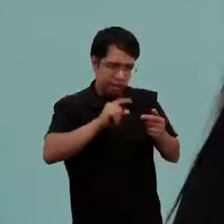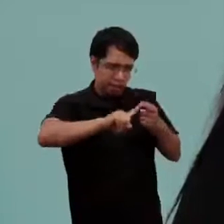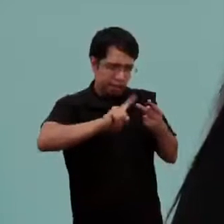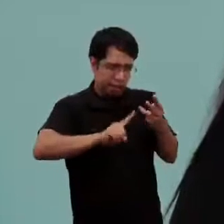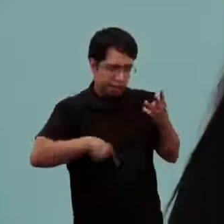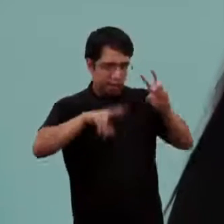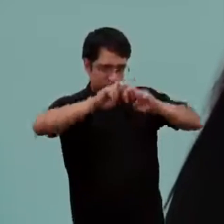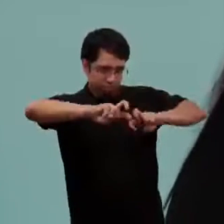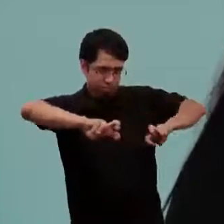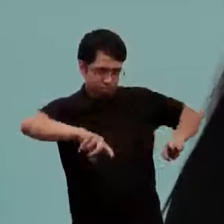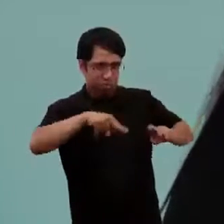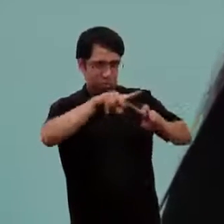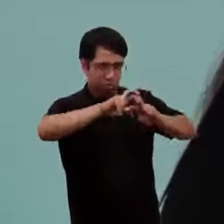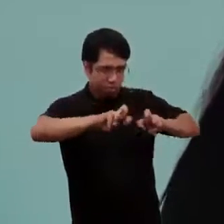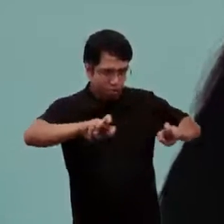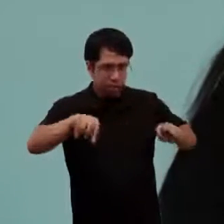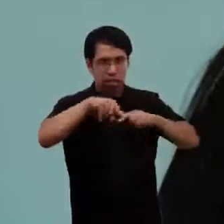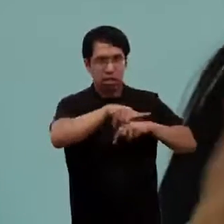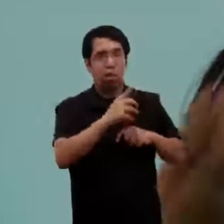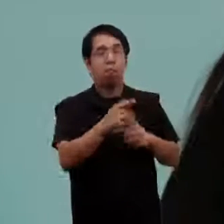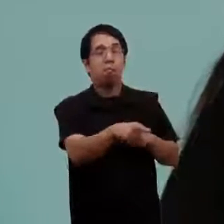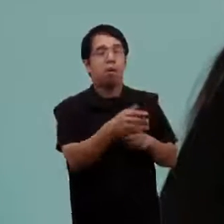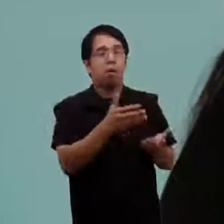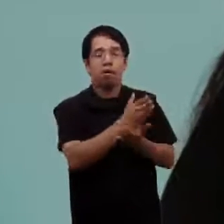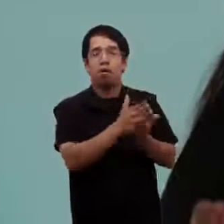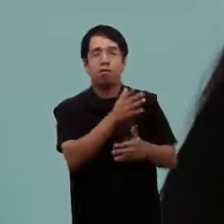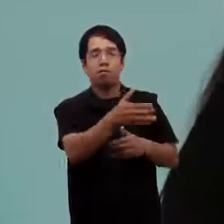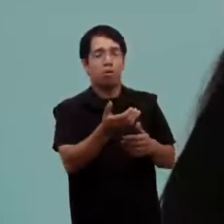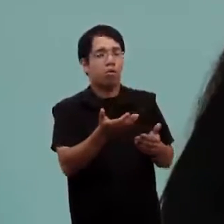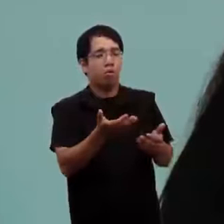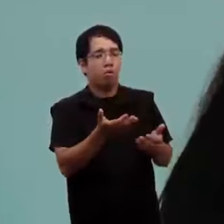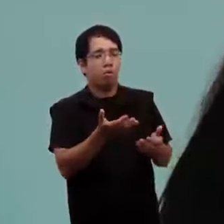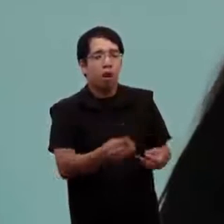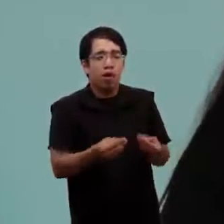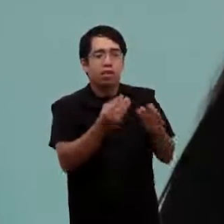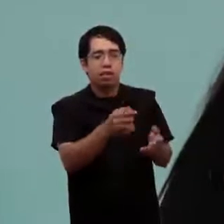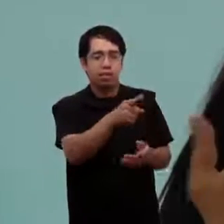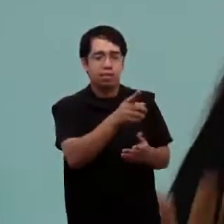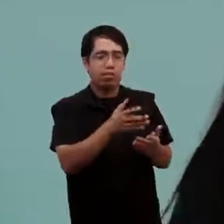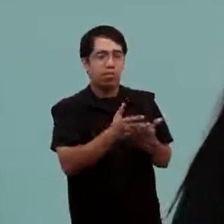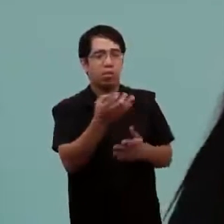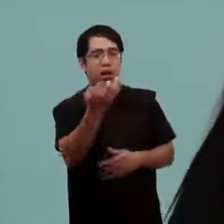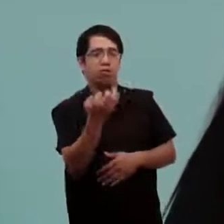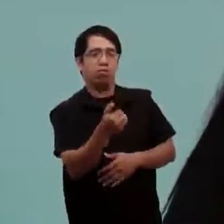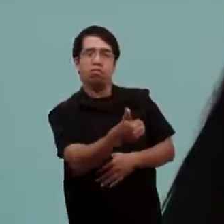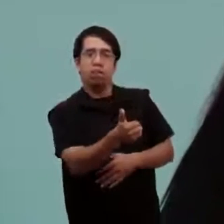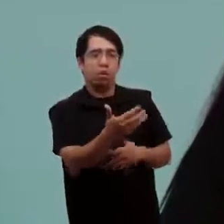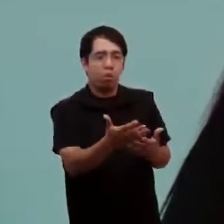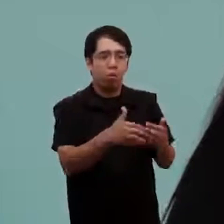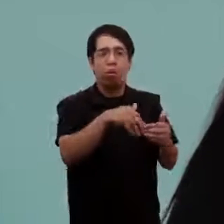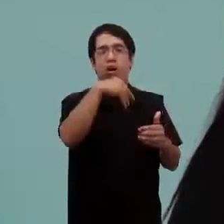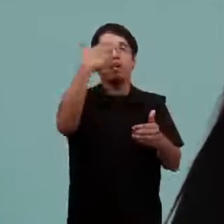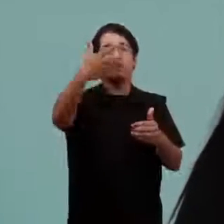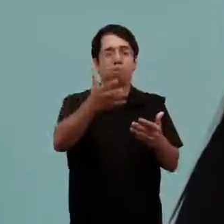análisis desde la práctica para qué le sirve en esa inclusión para qué le sirve en esos aspectos